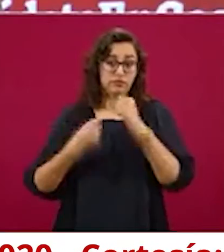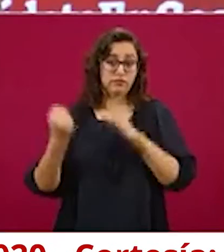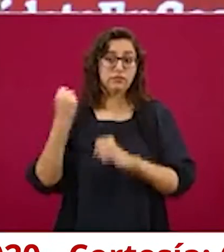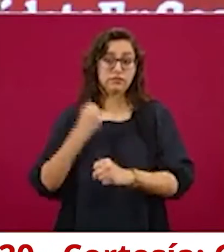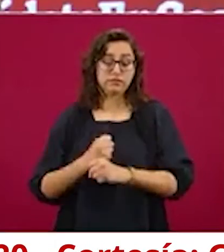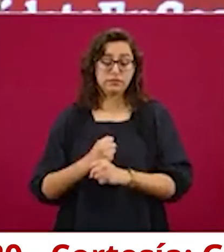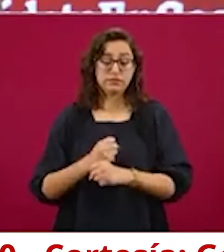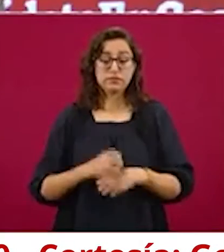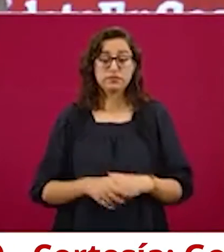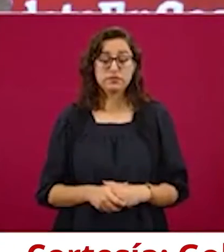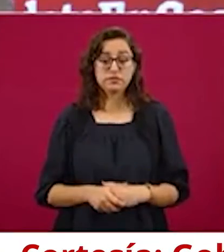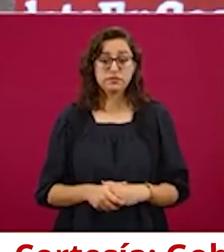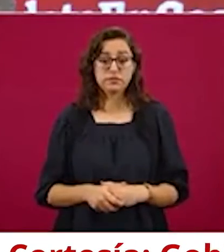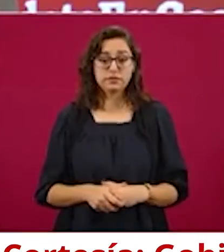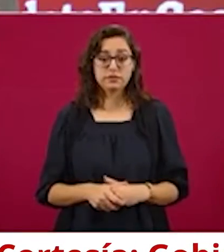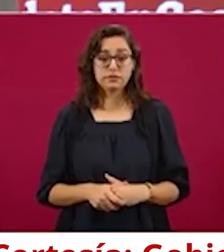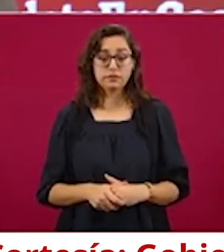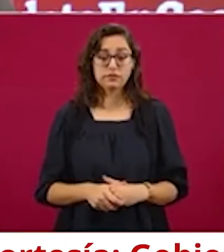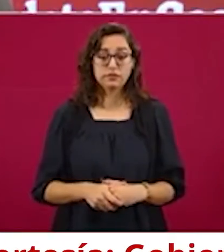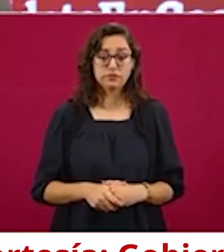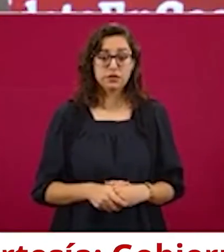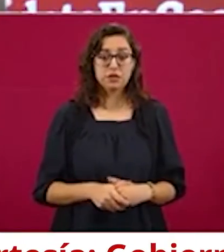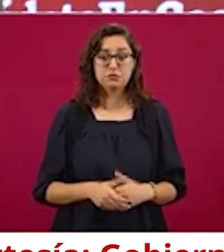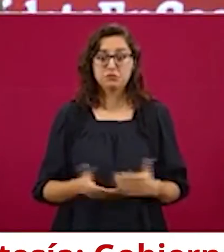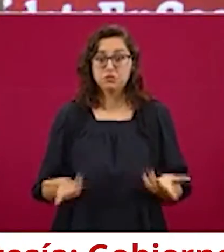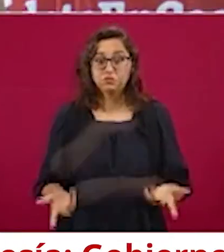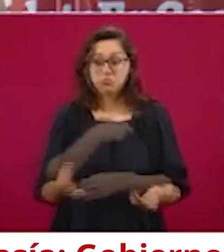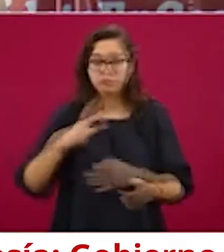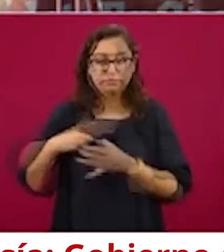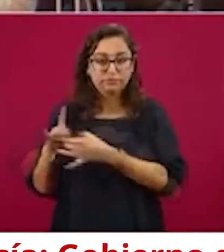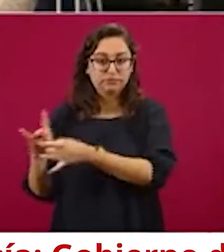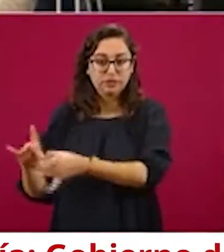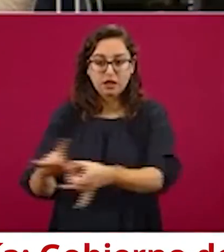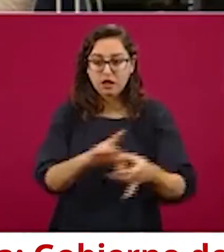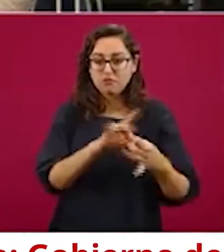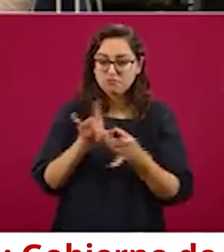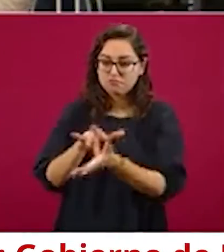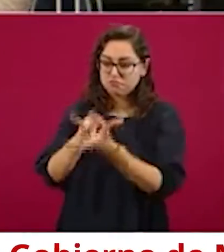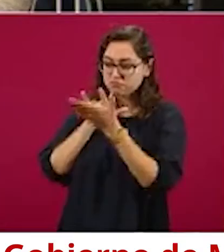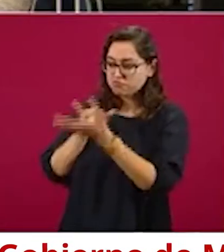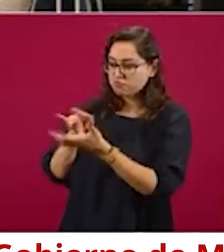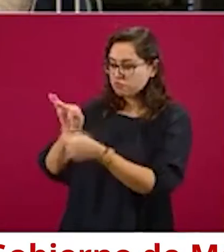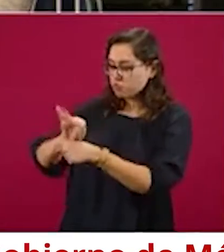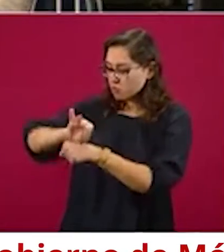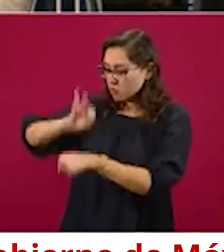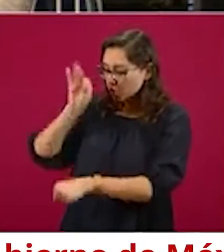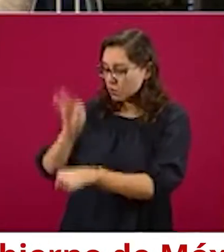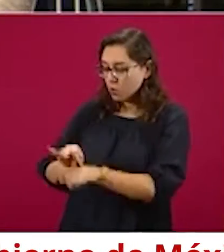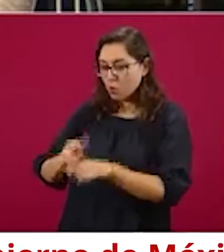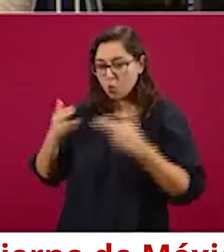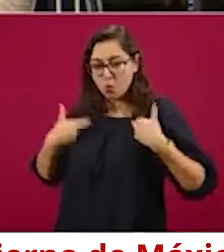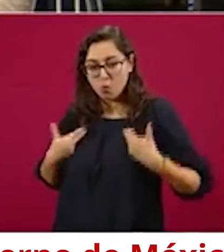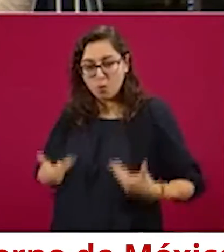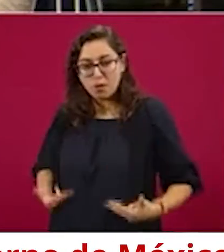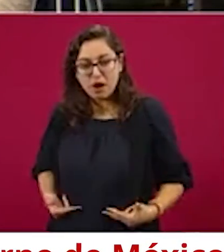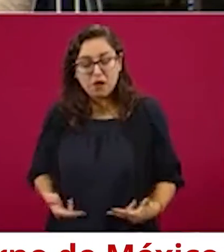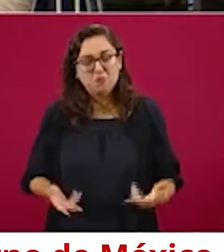pasado. Esto, a pesar de la pandemia. Que me definiera, después de todo este